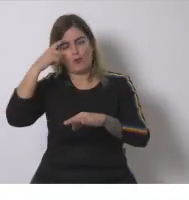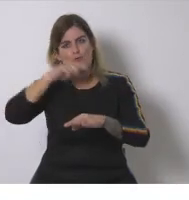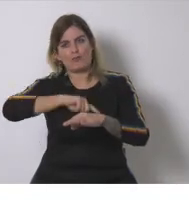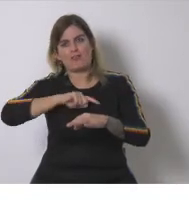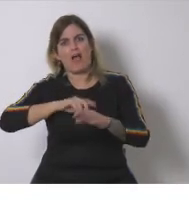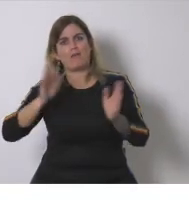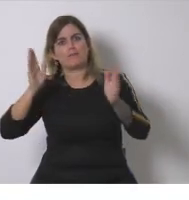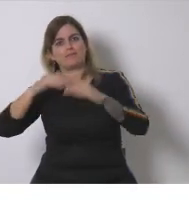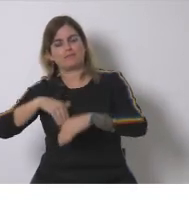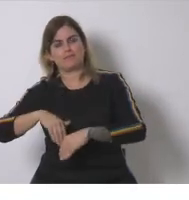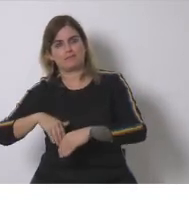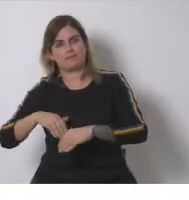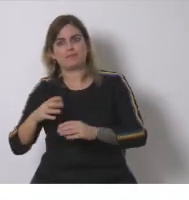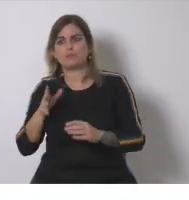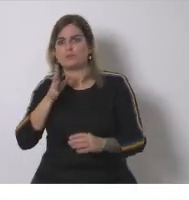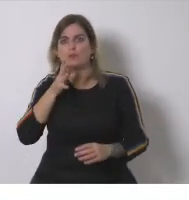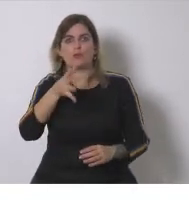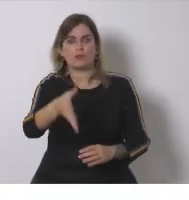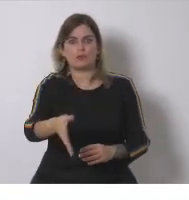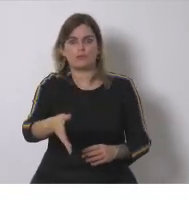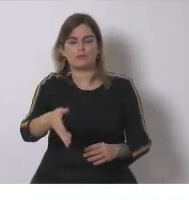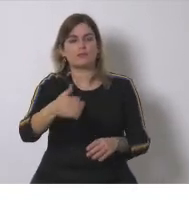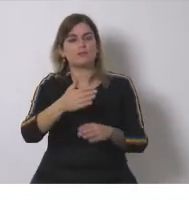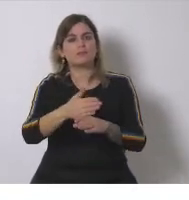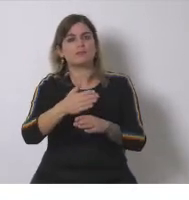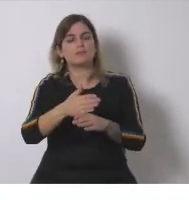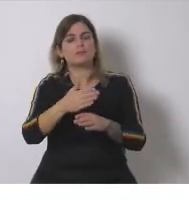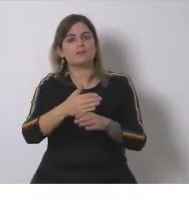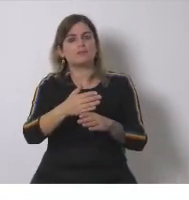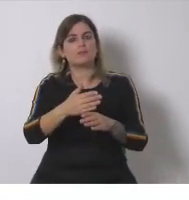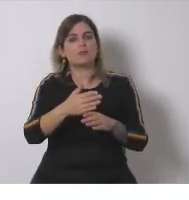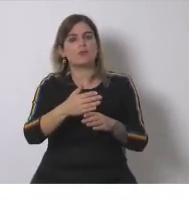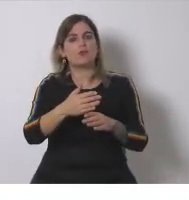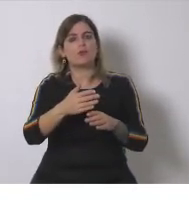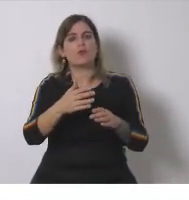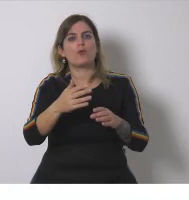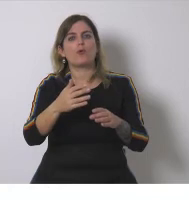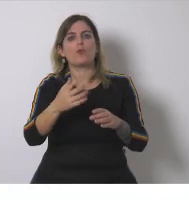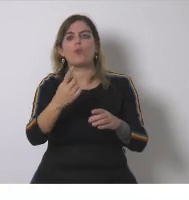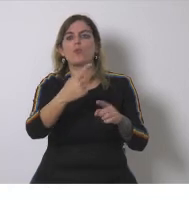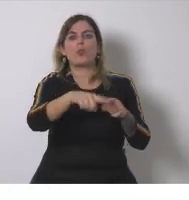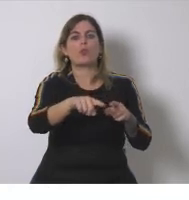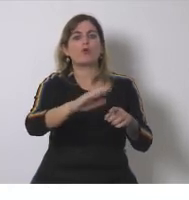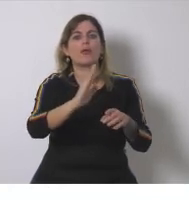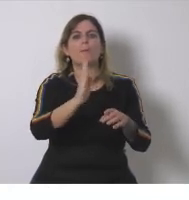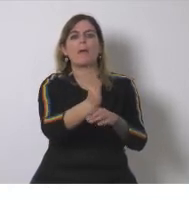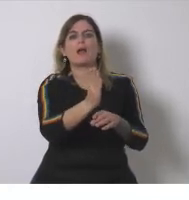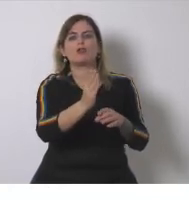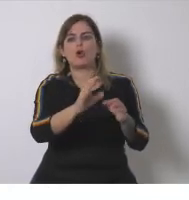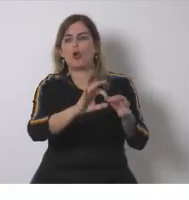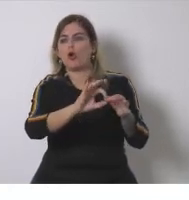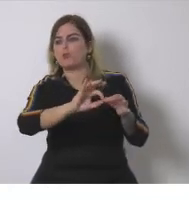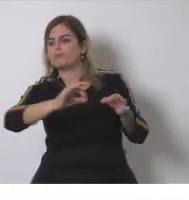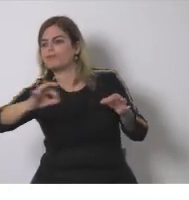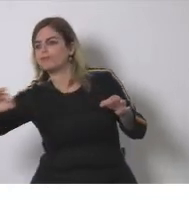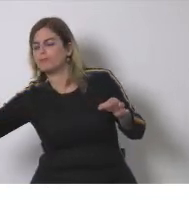ha enseñado a tomar conciencia con respecto al consumo y necesitamos comparar el impacto